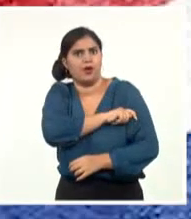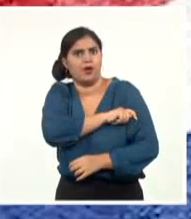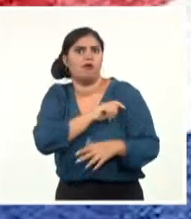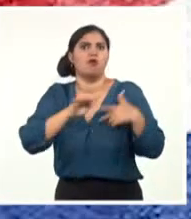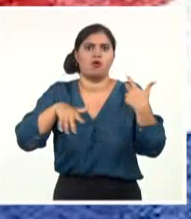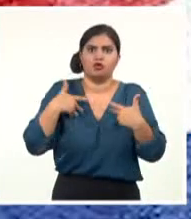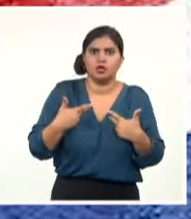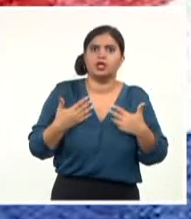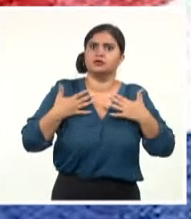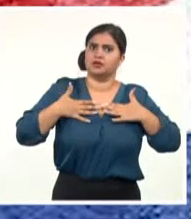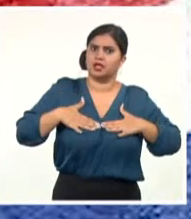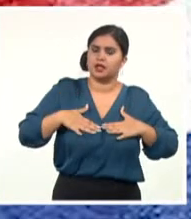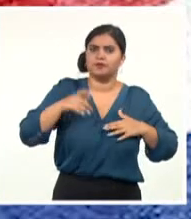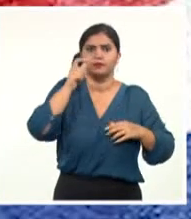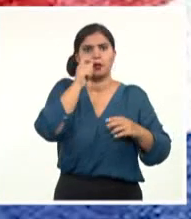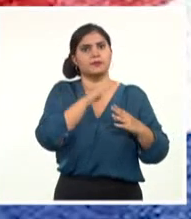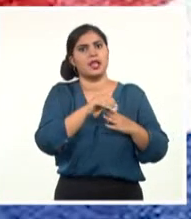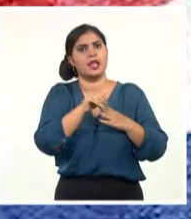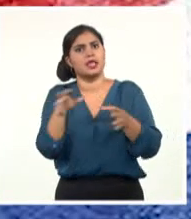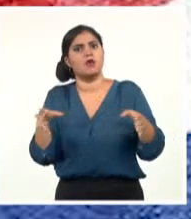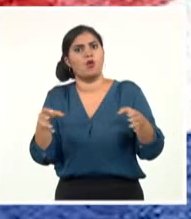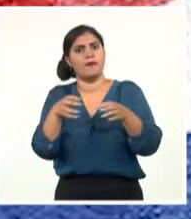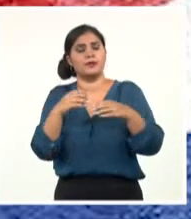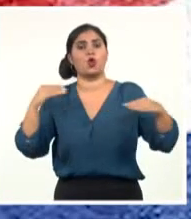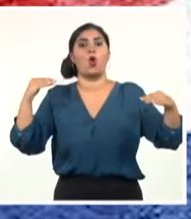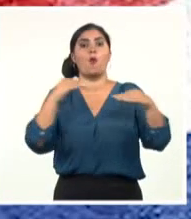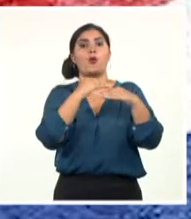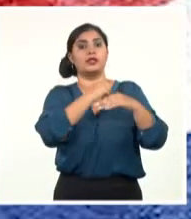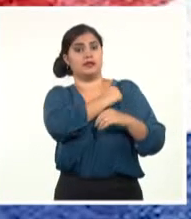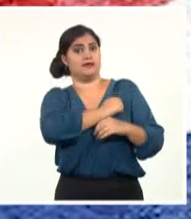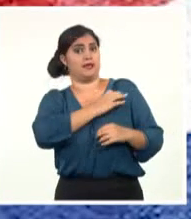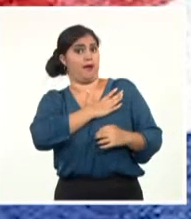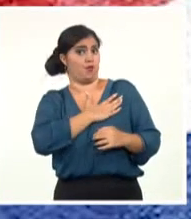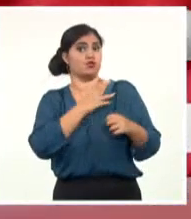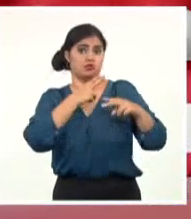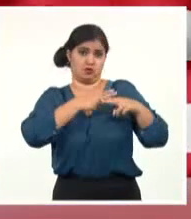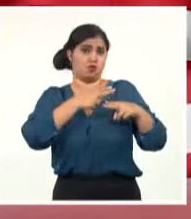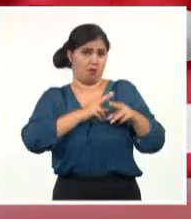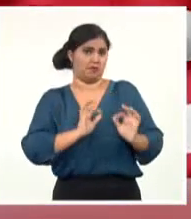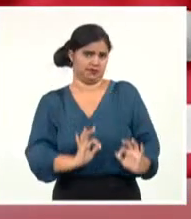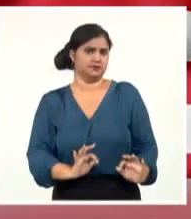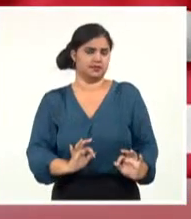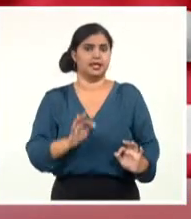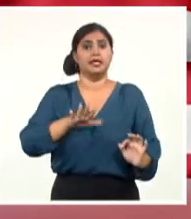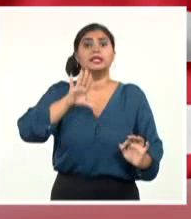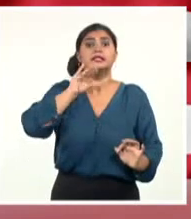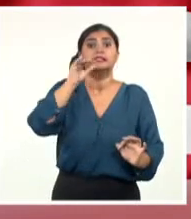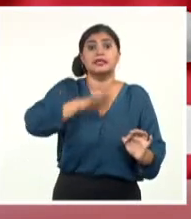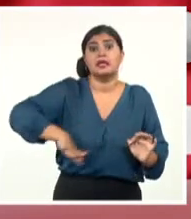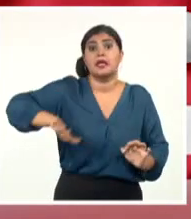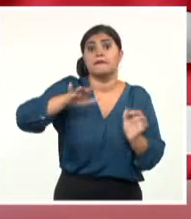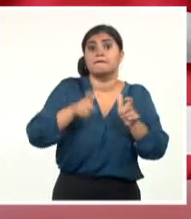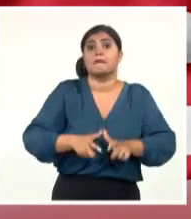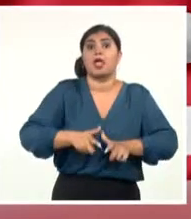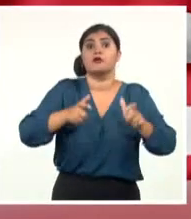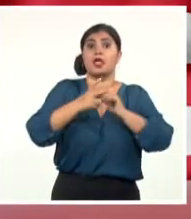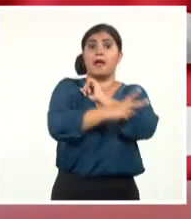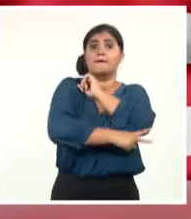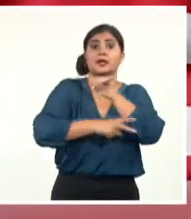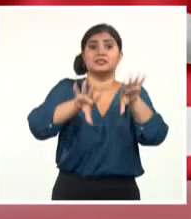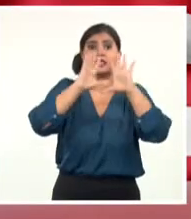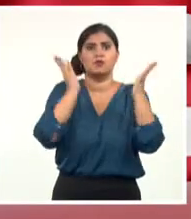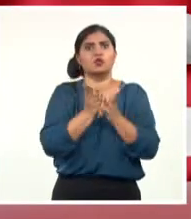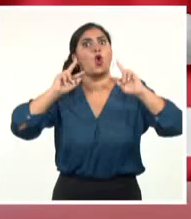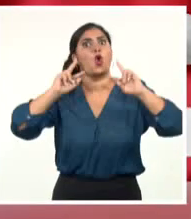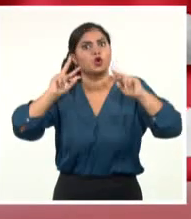-americano Carlos Lazo, líder del movimiento Puentes de Amor, resaltó que una vez más la mayoría de los países del mundo pedirán